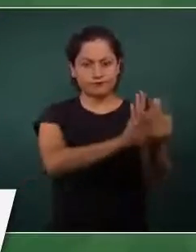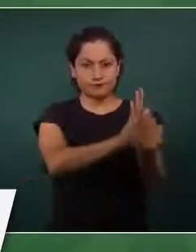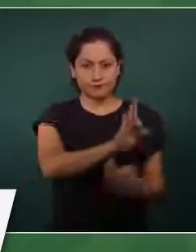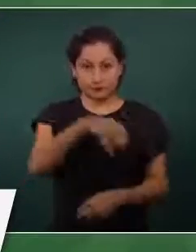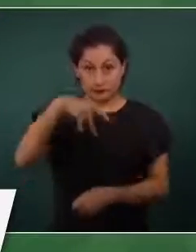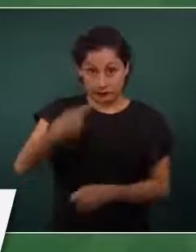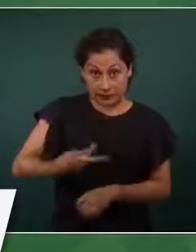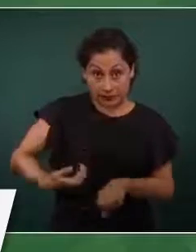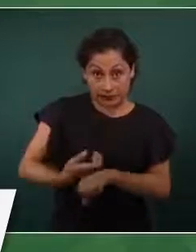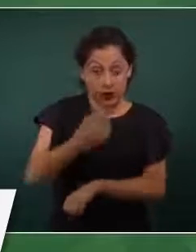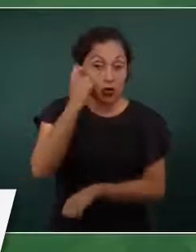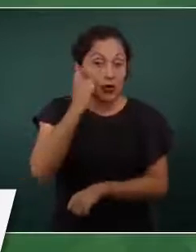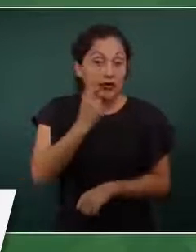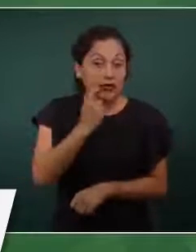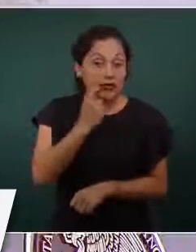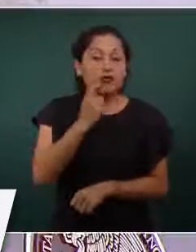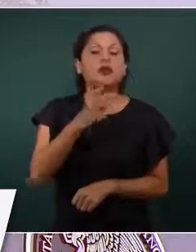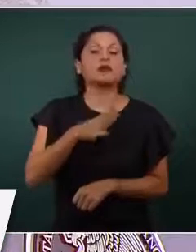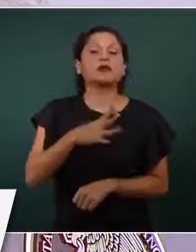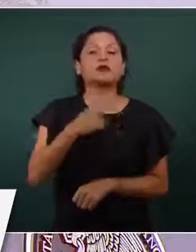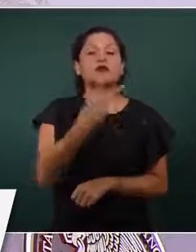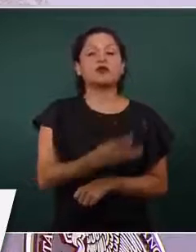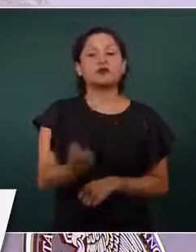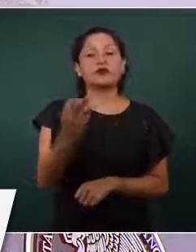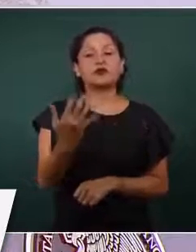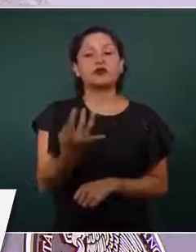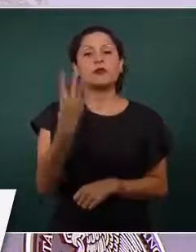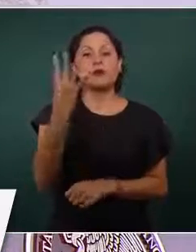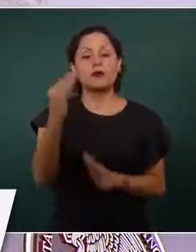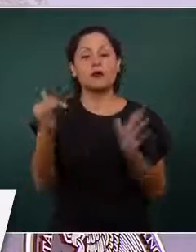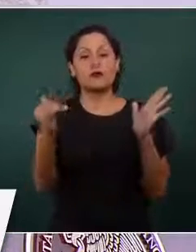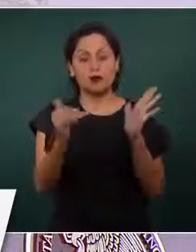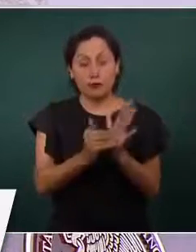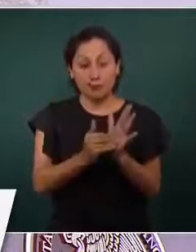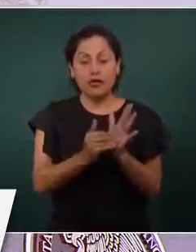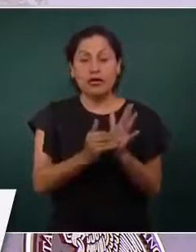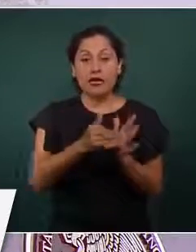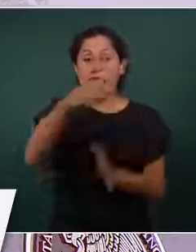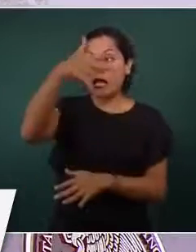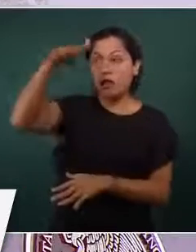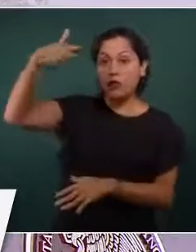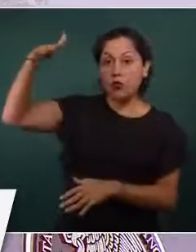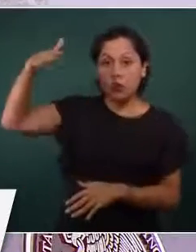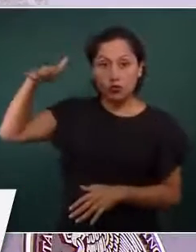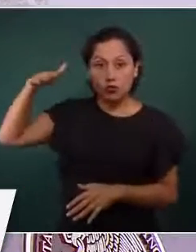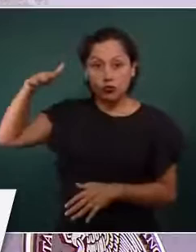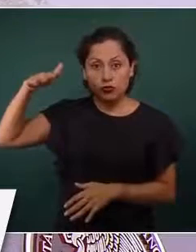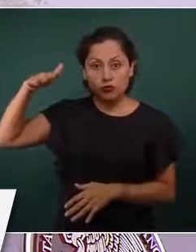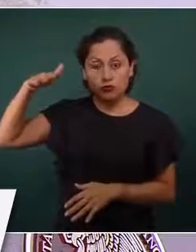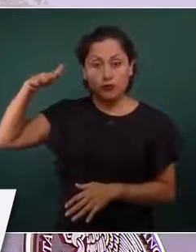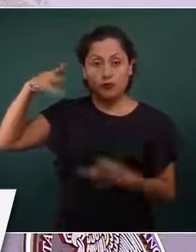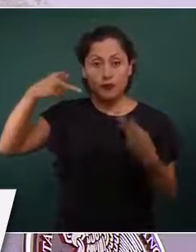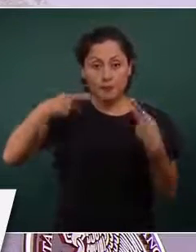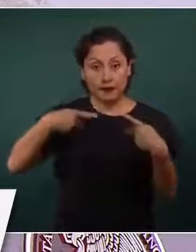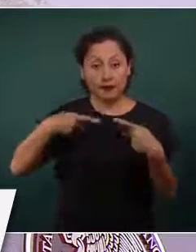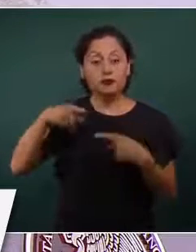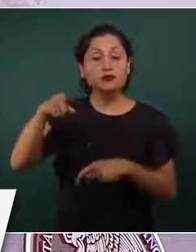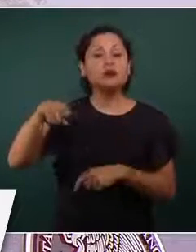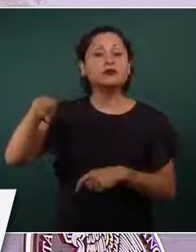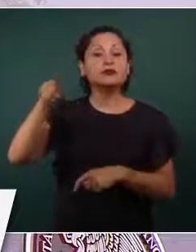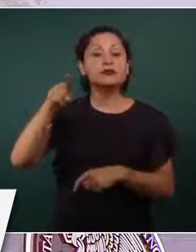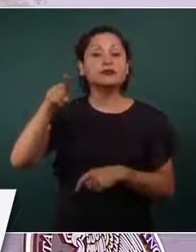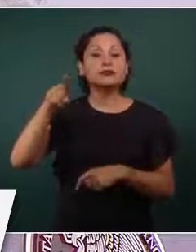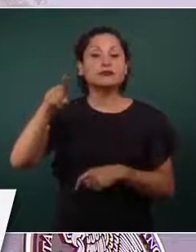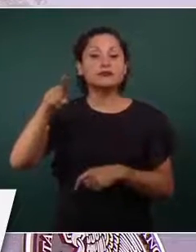254 mil adultos mayores, en el caso de